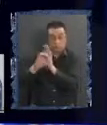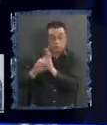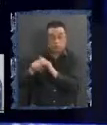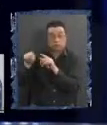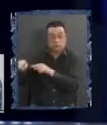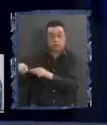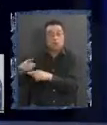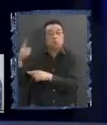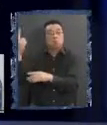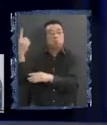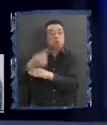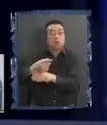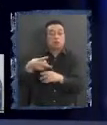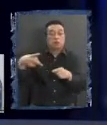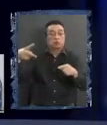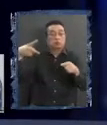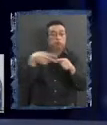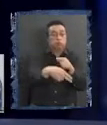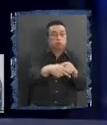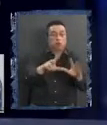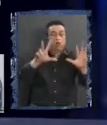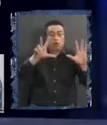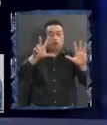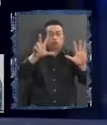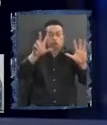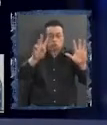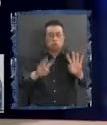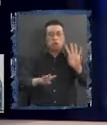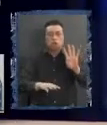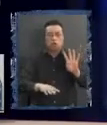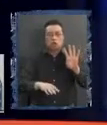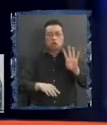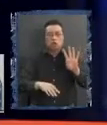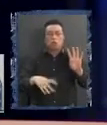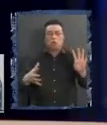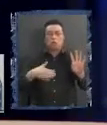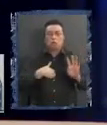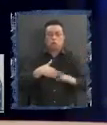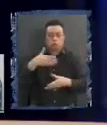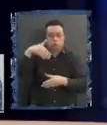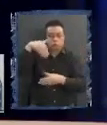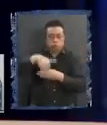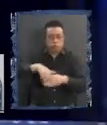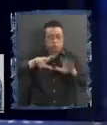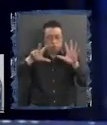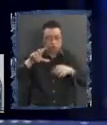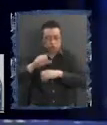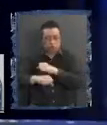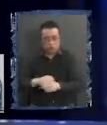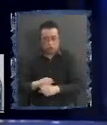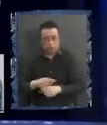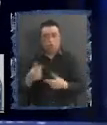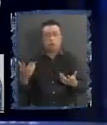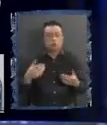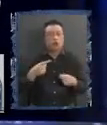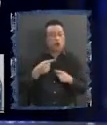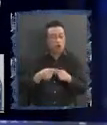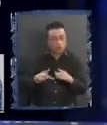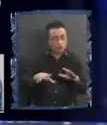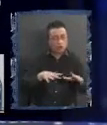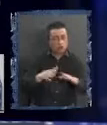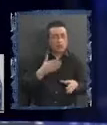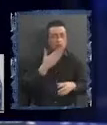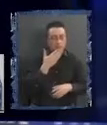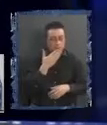recorte el periodo 4 años si es que nosotros los elegimos por 8 años y déjame decir una cosa más Mónica estamos